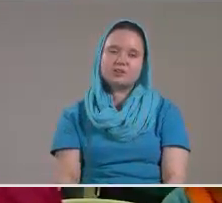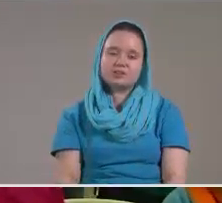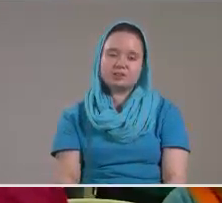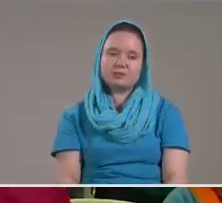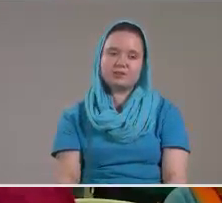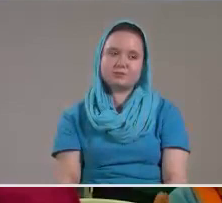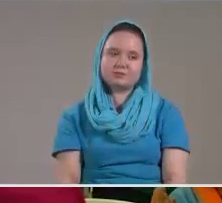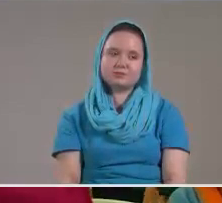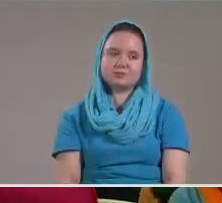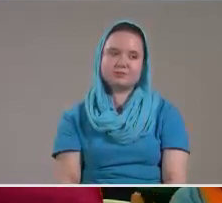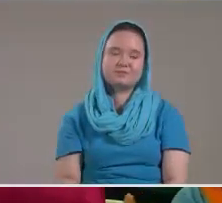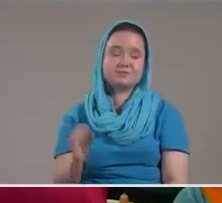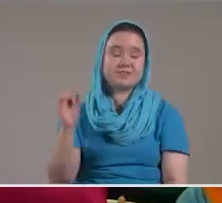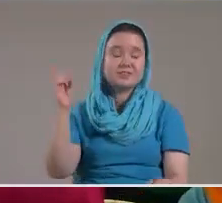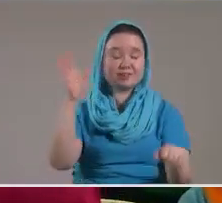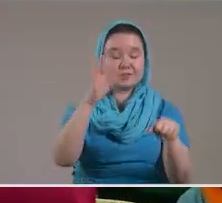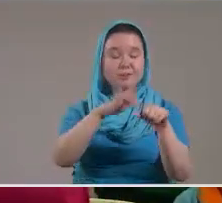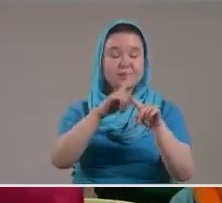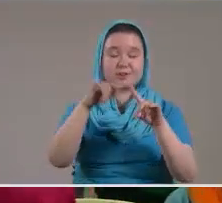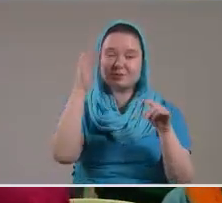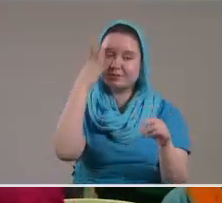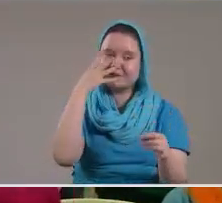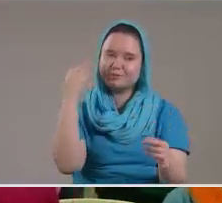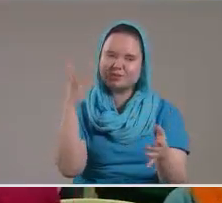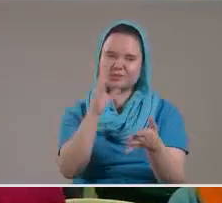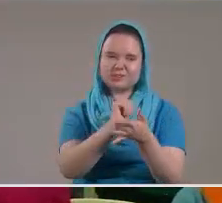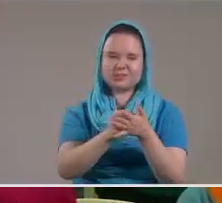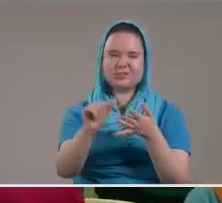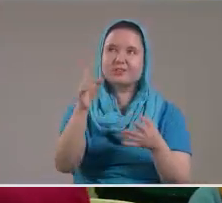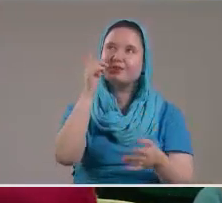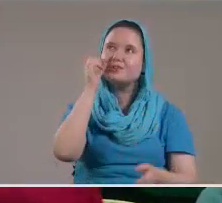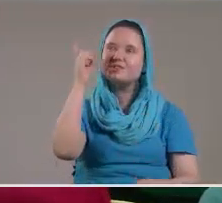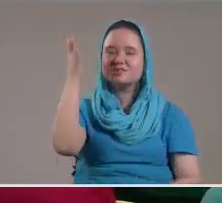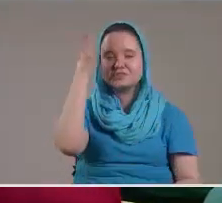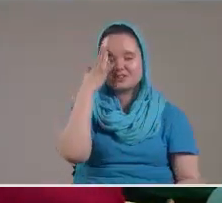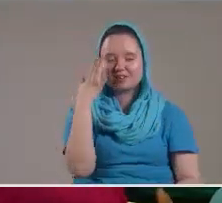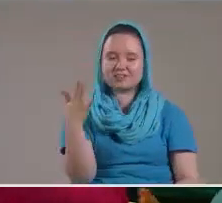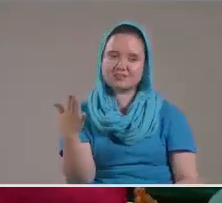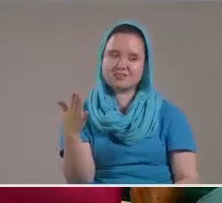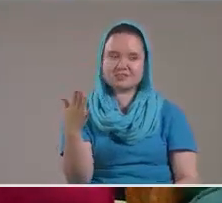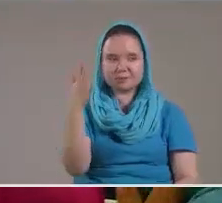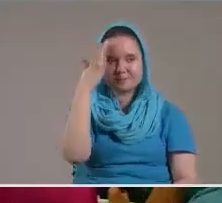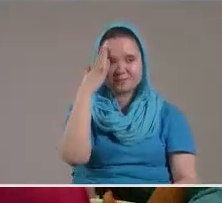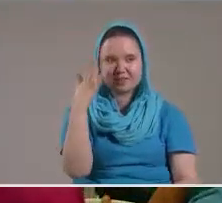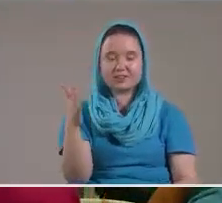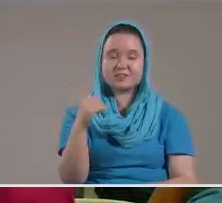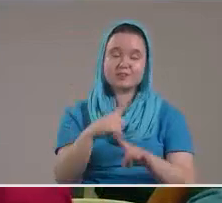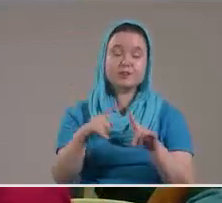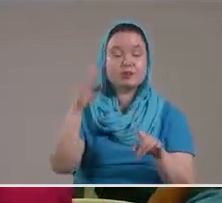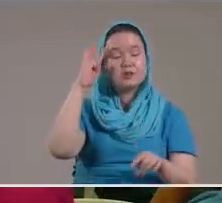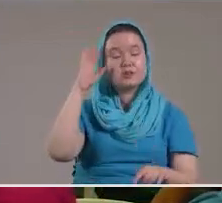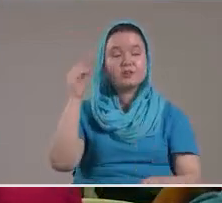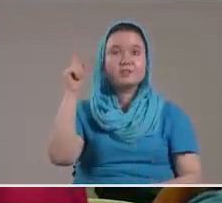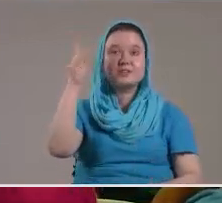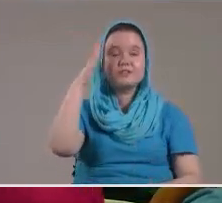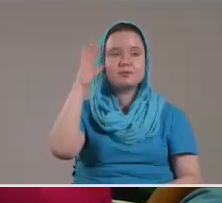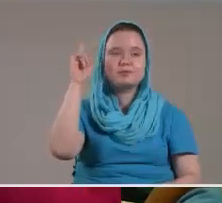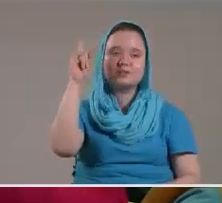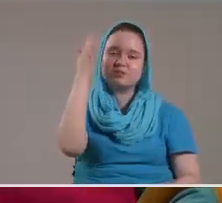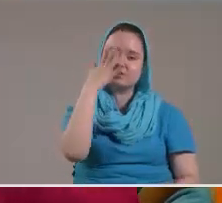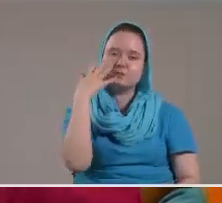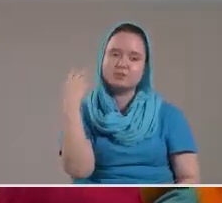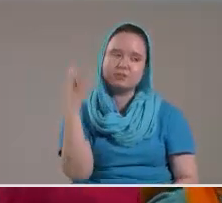Que han sido tocados Por el Espíritu Santo Señor gracias Gracias porque sabemos Que es tu Espíritu